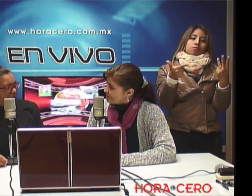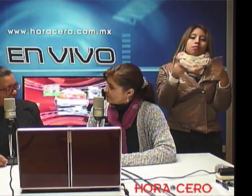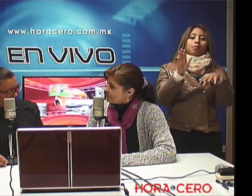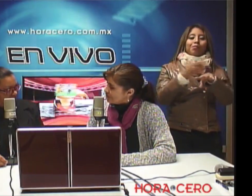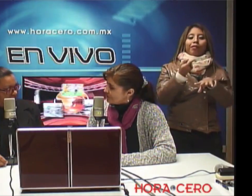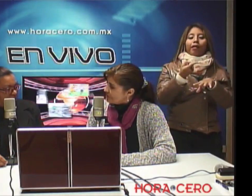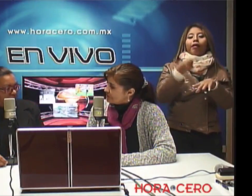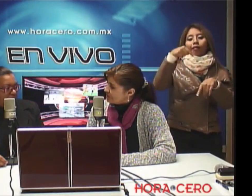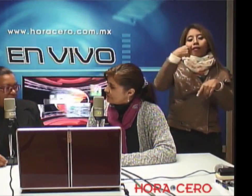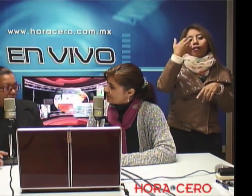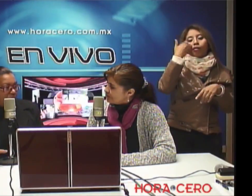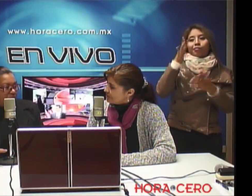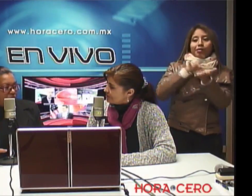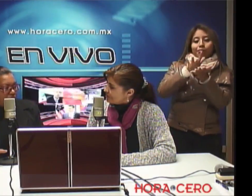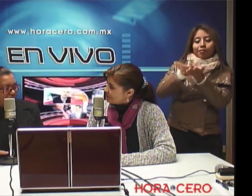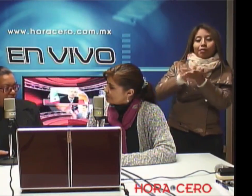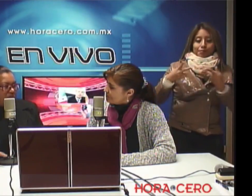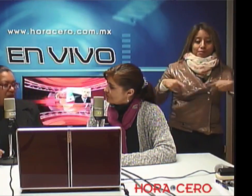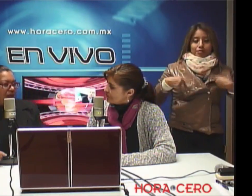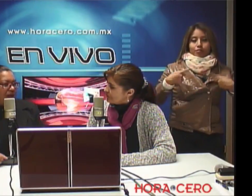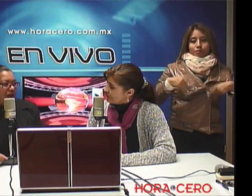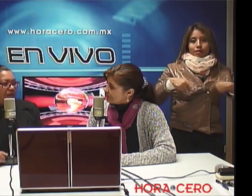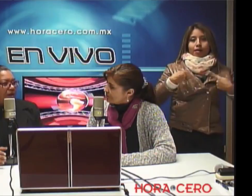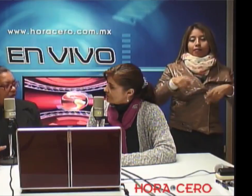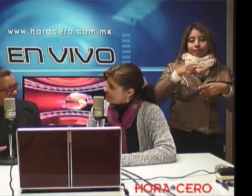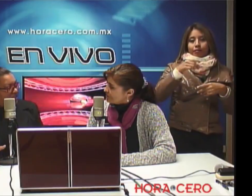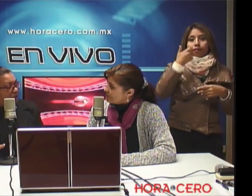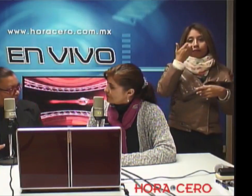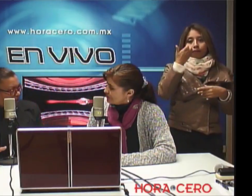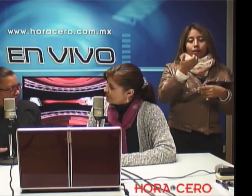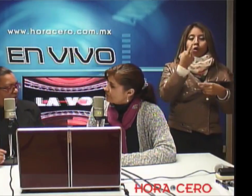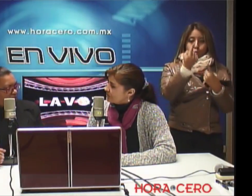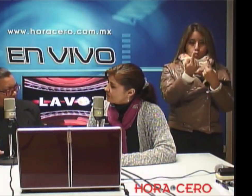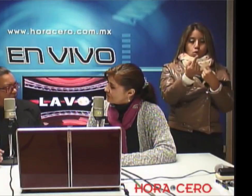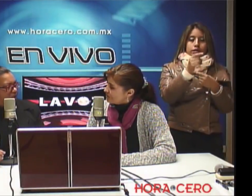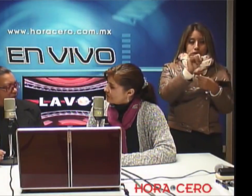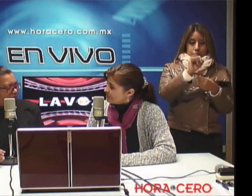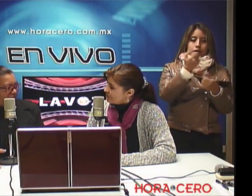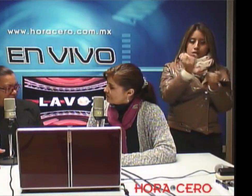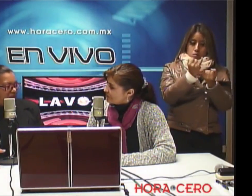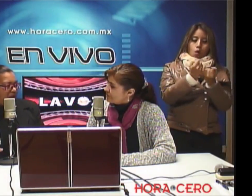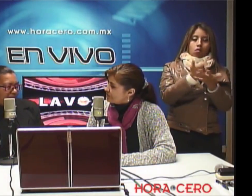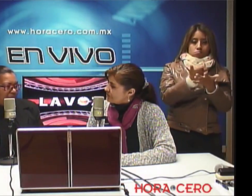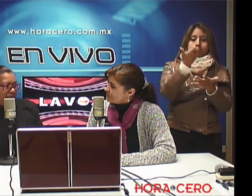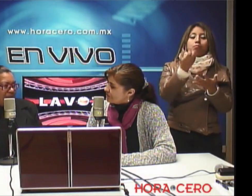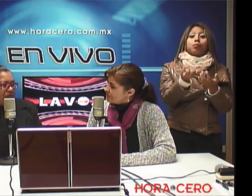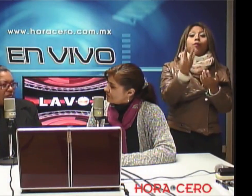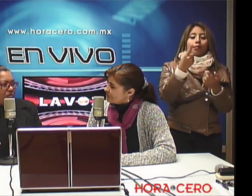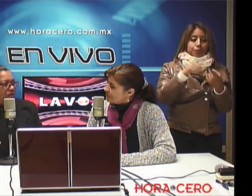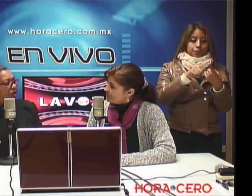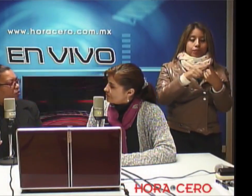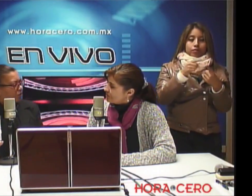al trabajador en México. Solamente son los sábados, hay una inscripción y una cuota de recuperación que